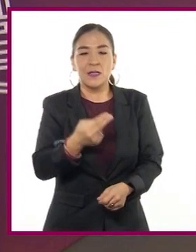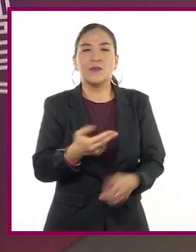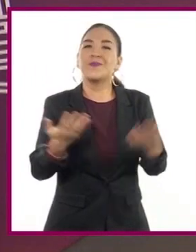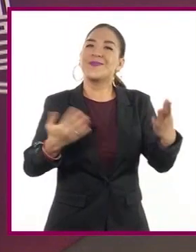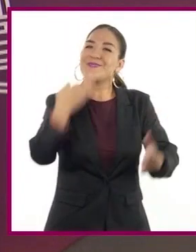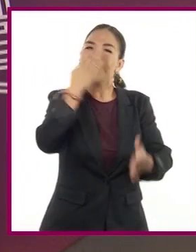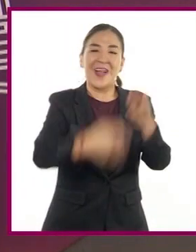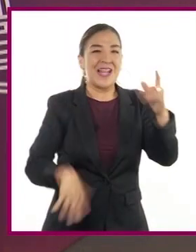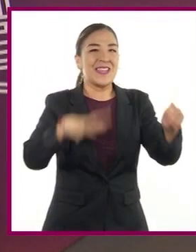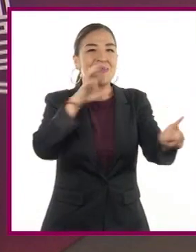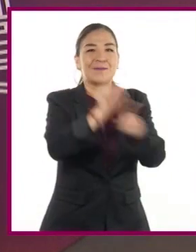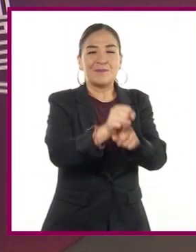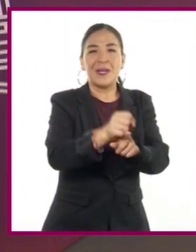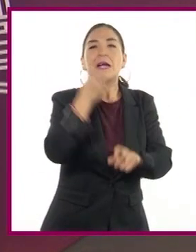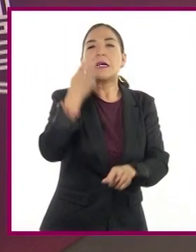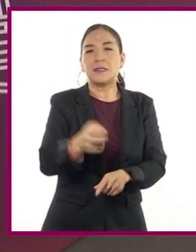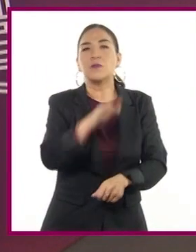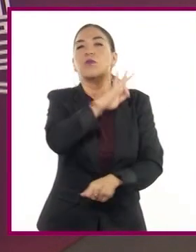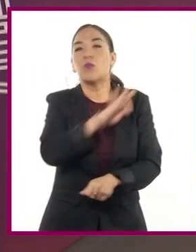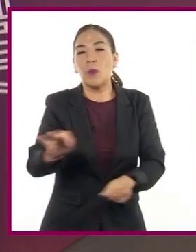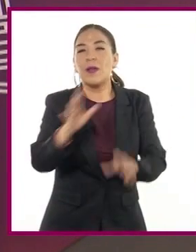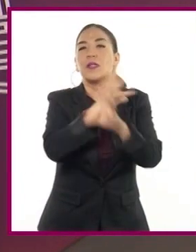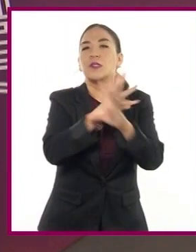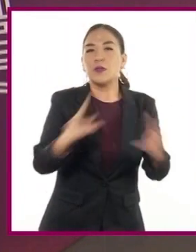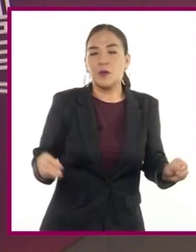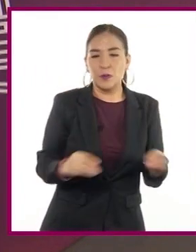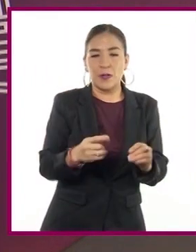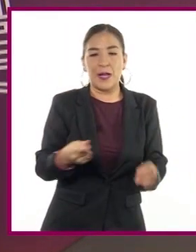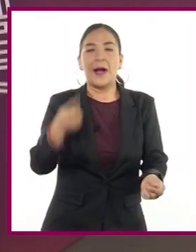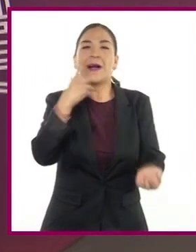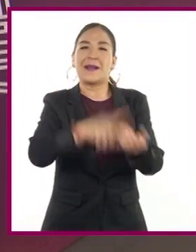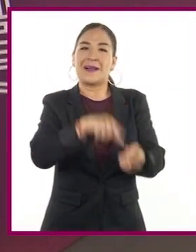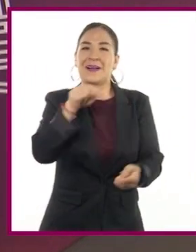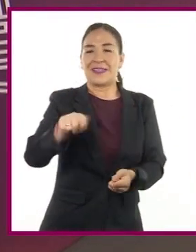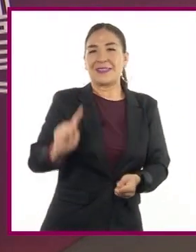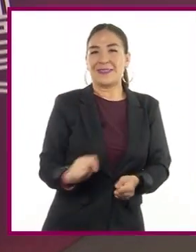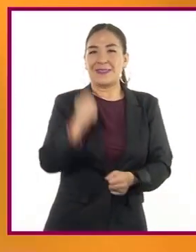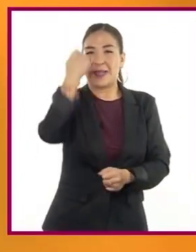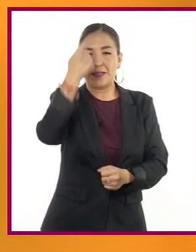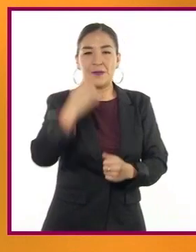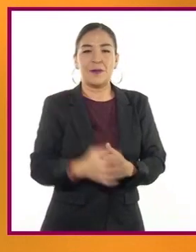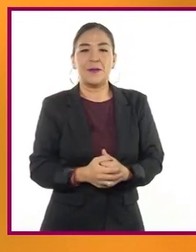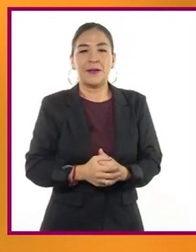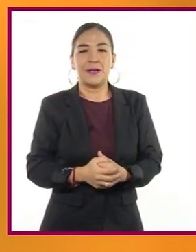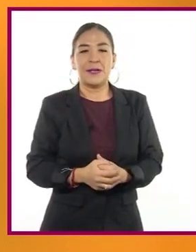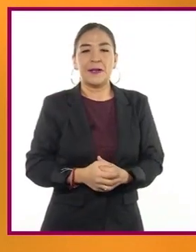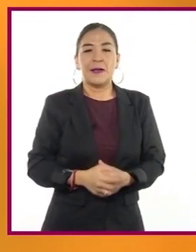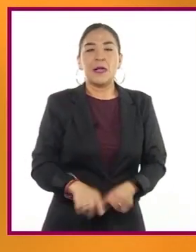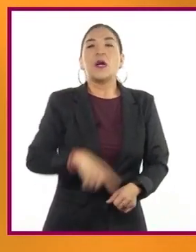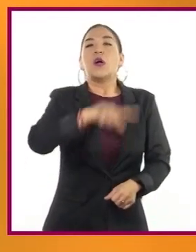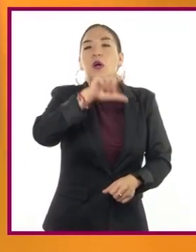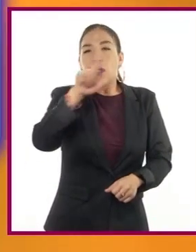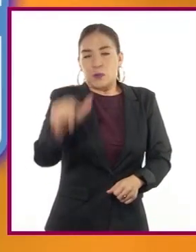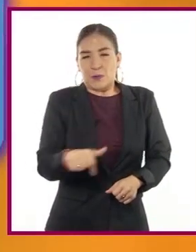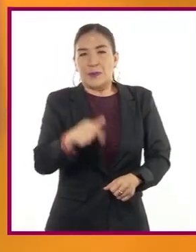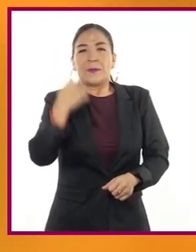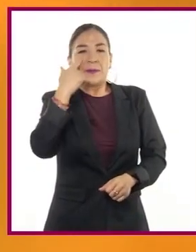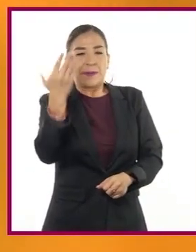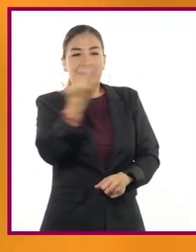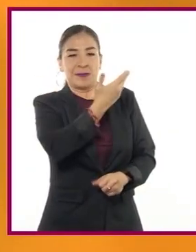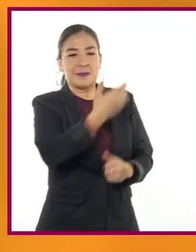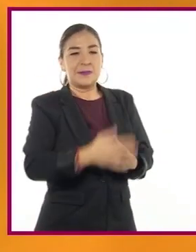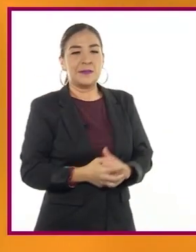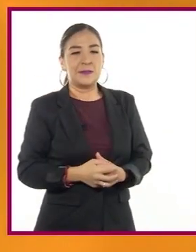satisfecha al que se le pueda dar solución en la asignatura de tecnología. En el siguiente formato, pueden